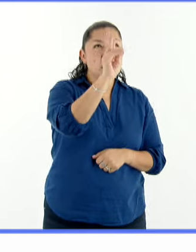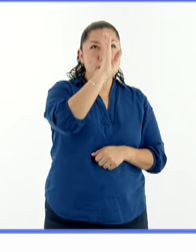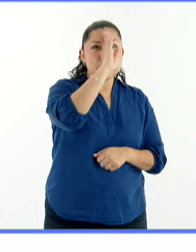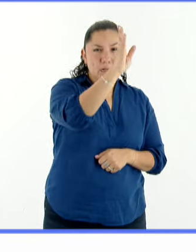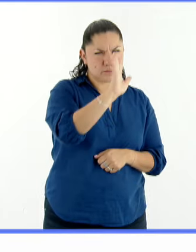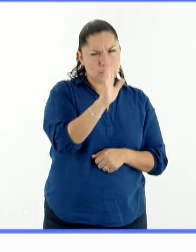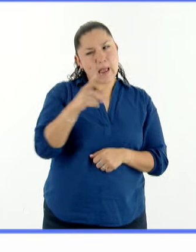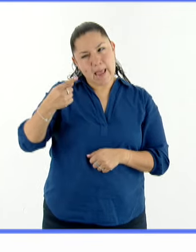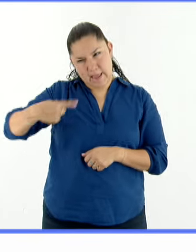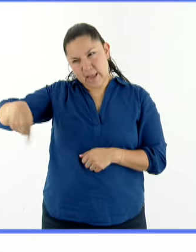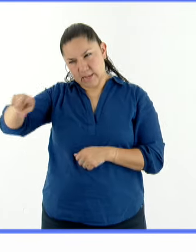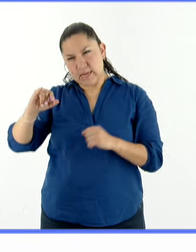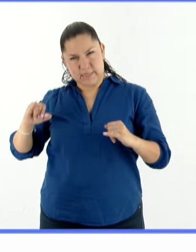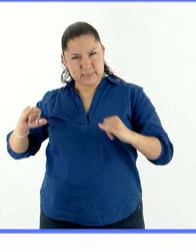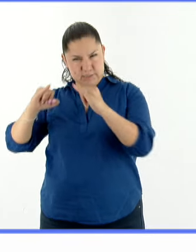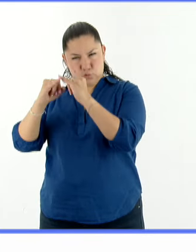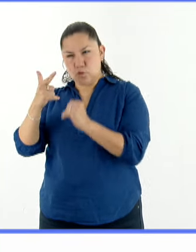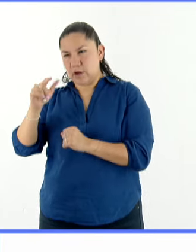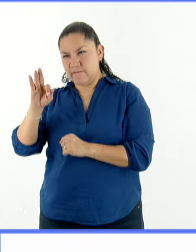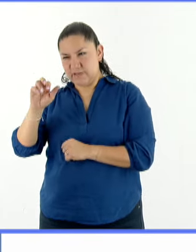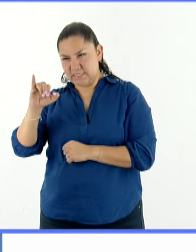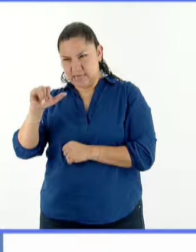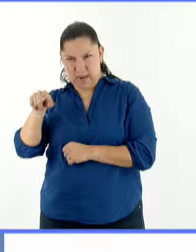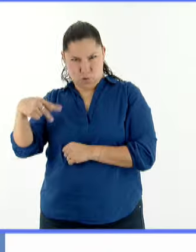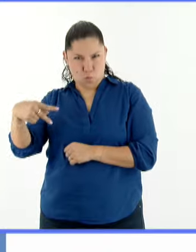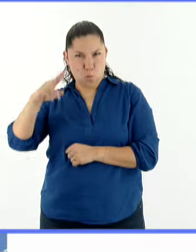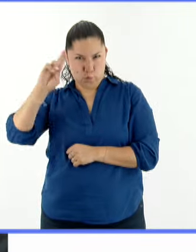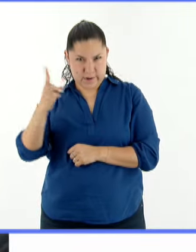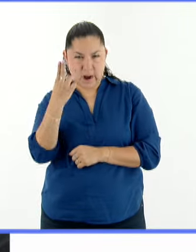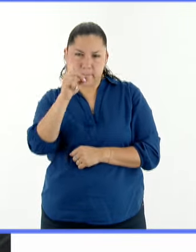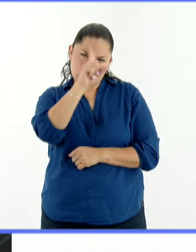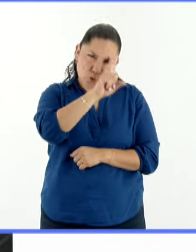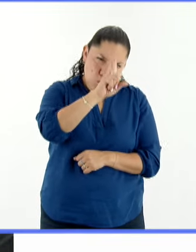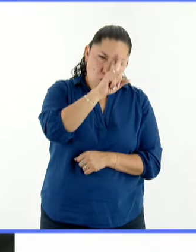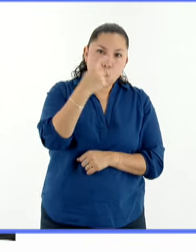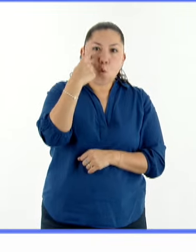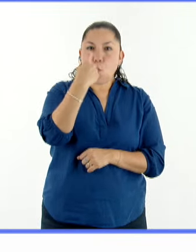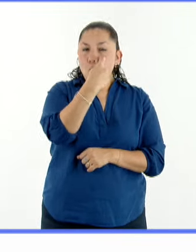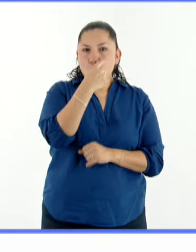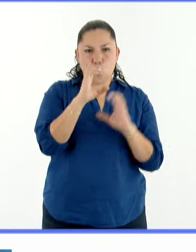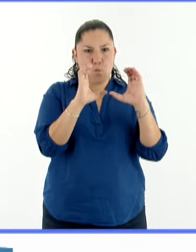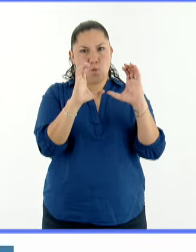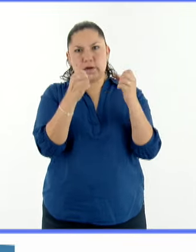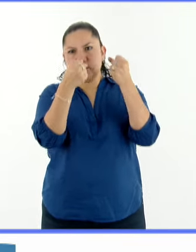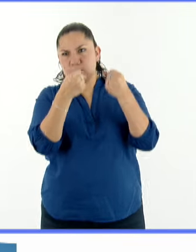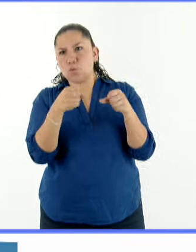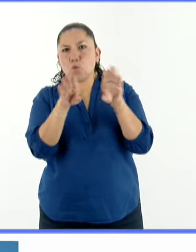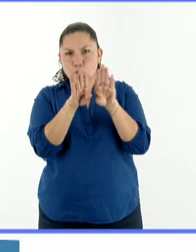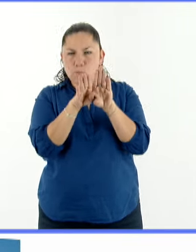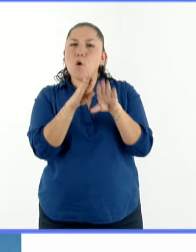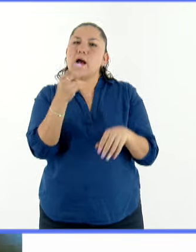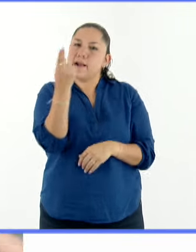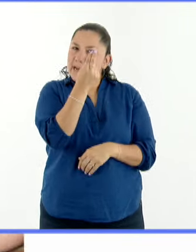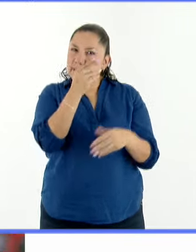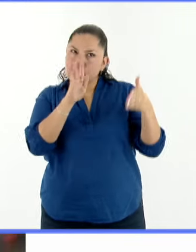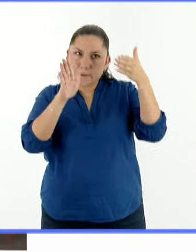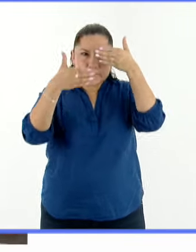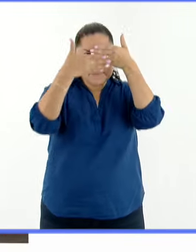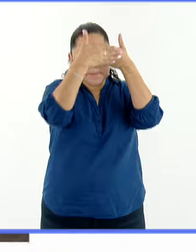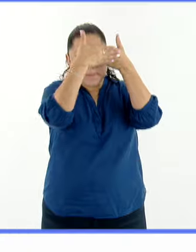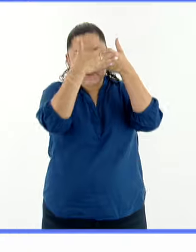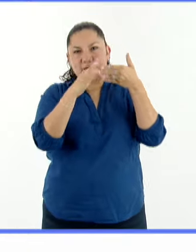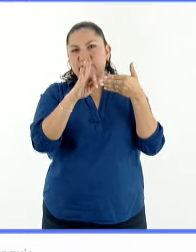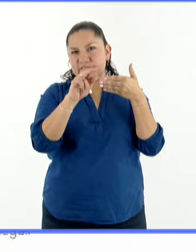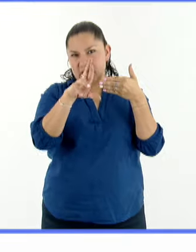Geofísica de la UNAM nos dicen que la forma segura de proteger nuestros ojos es usando filtros solares para cubrirnos de la luz